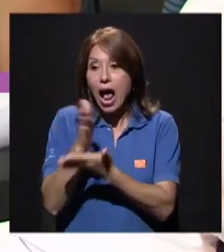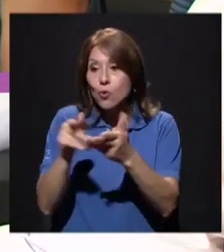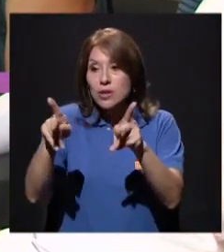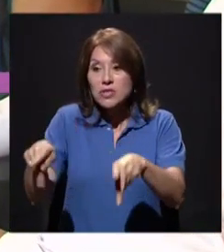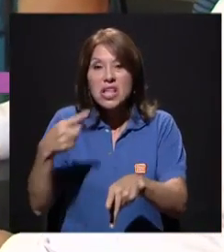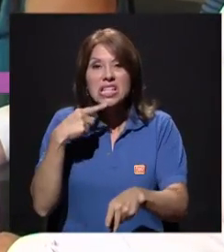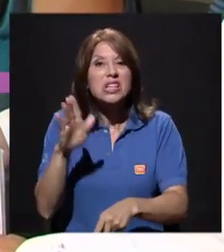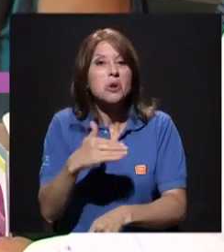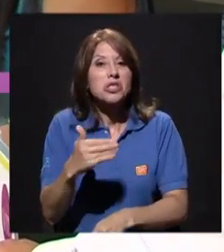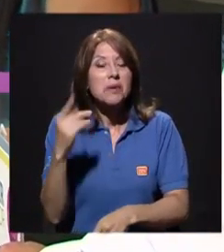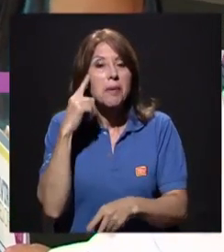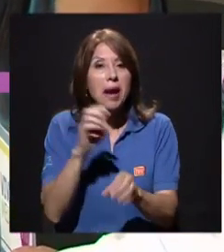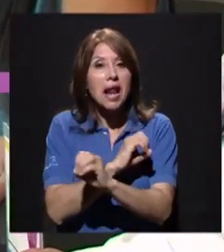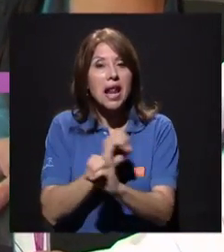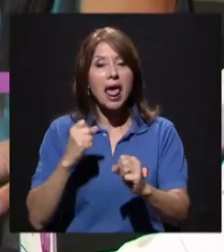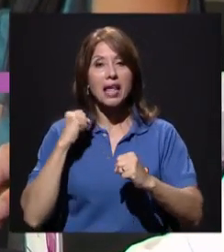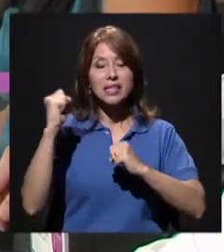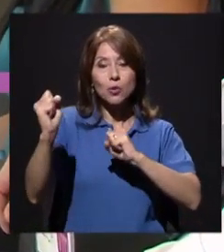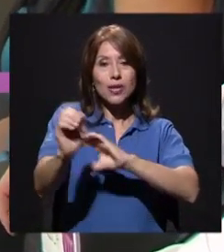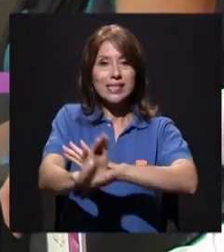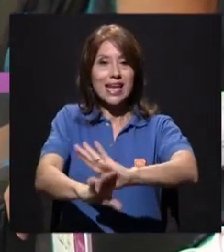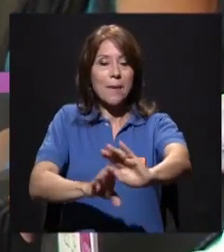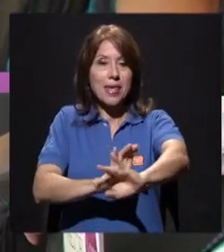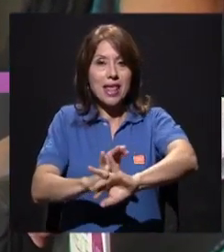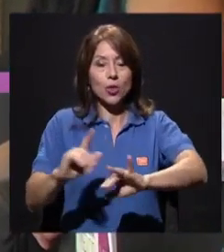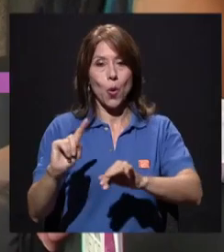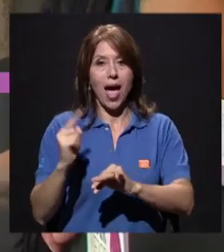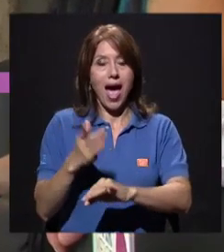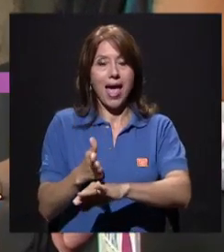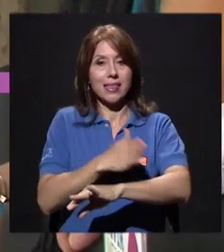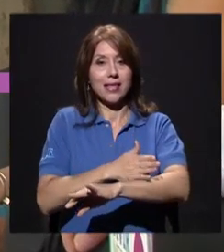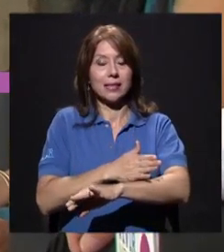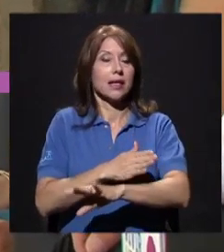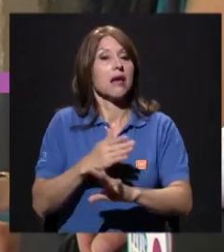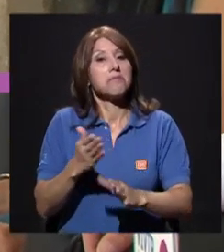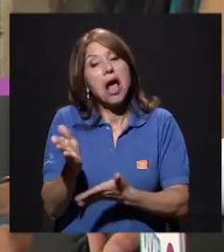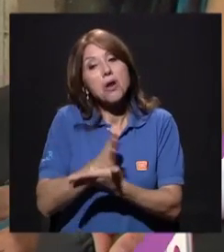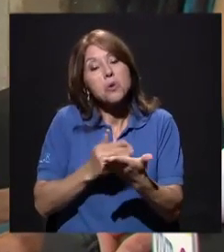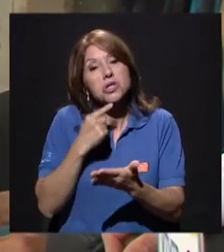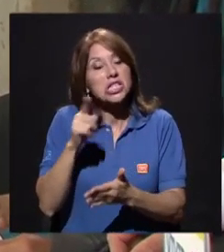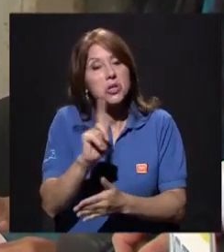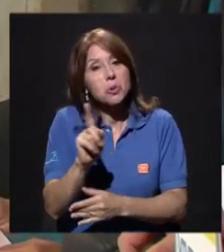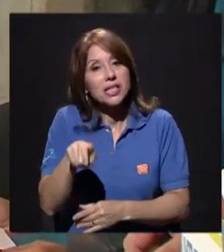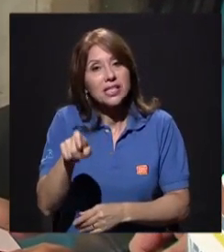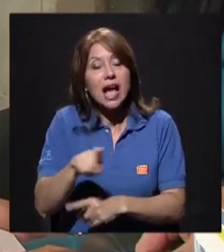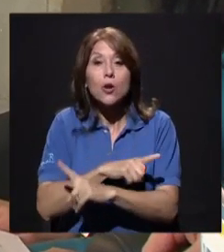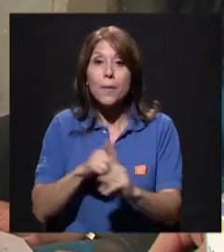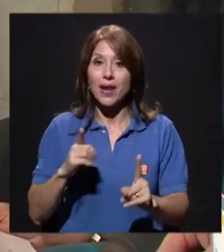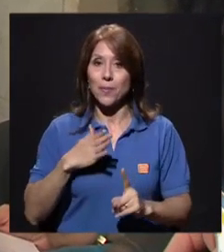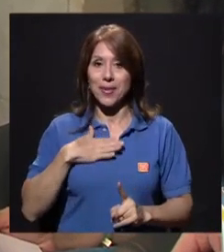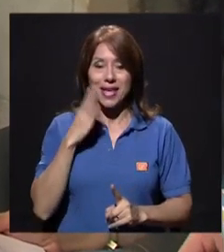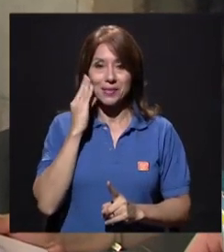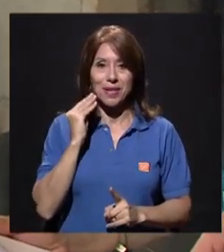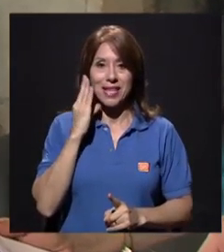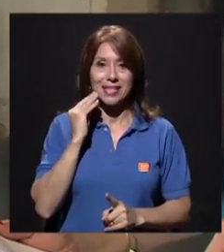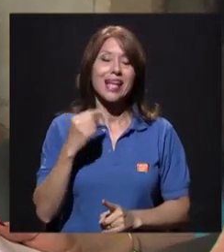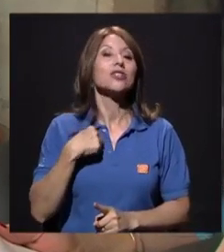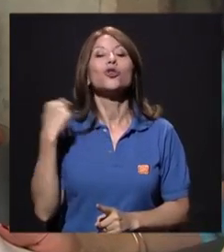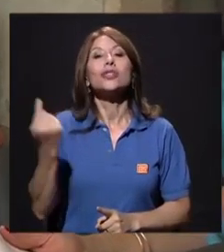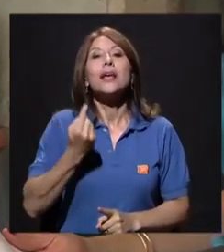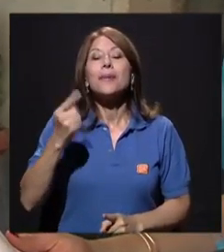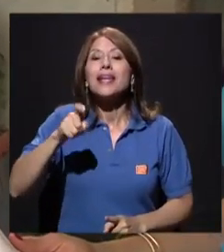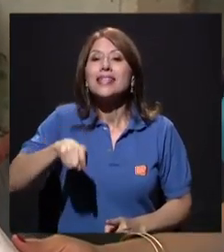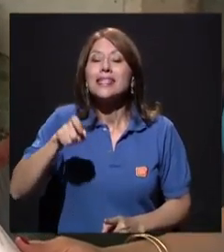que me diga que realmente es necesario. Pero para mi experiencia, yo siempre necesito poner,